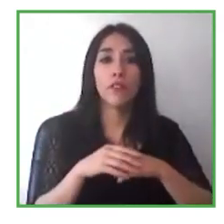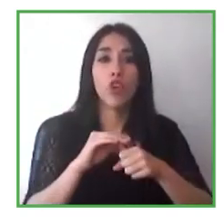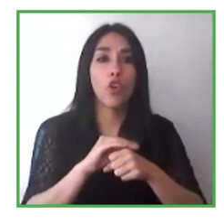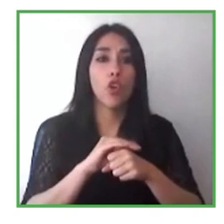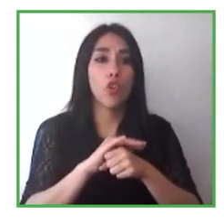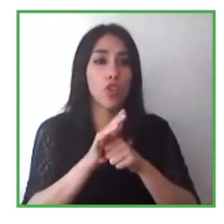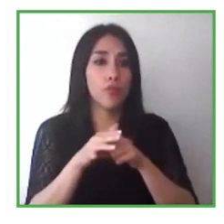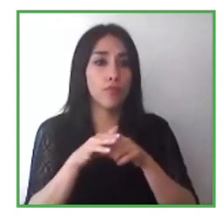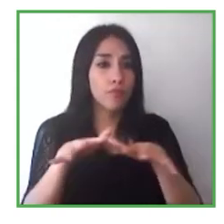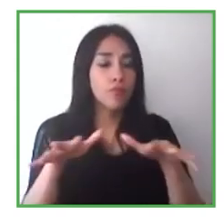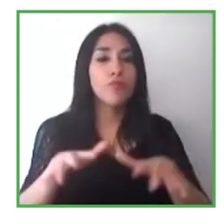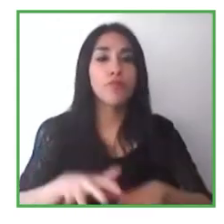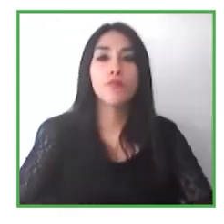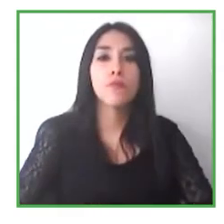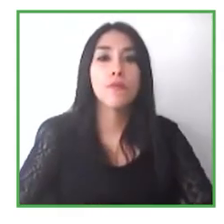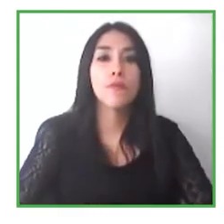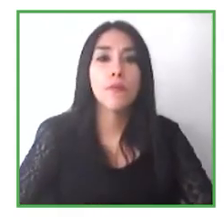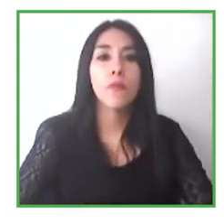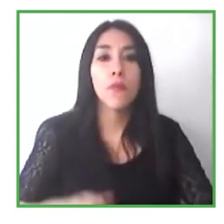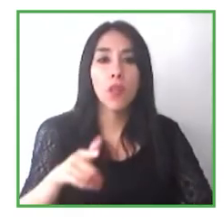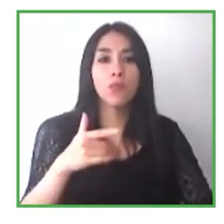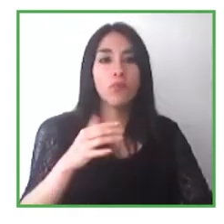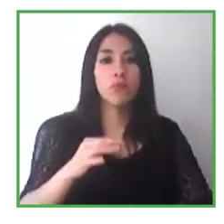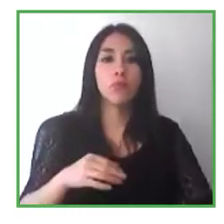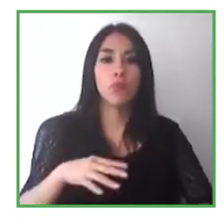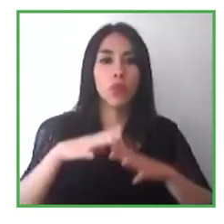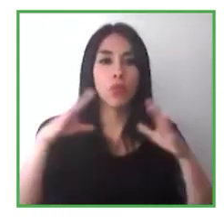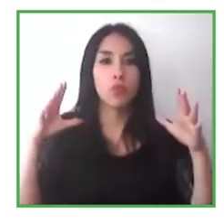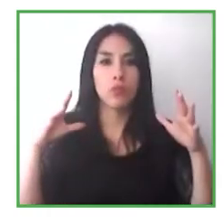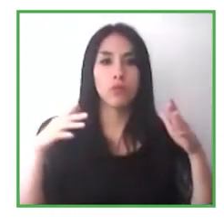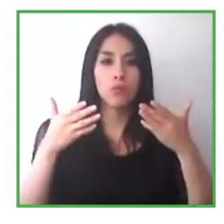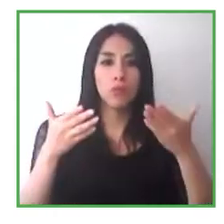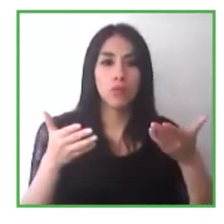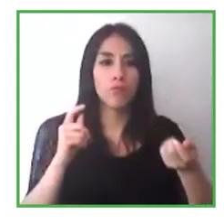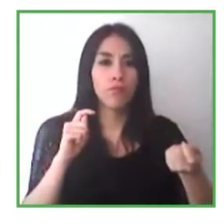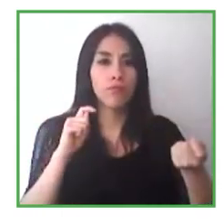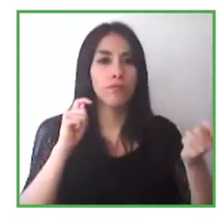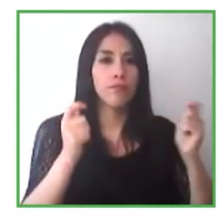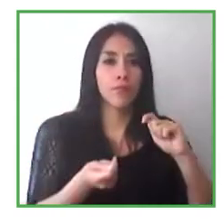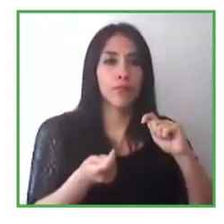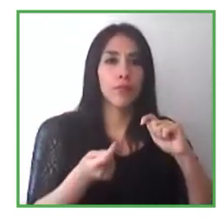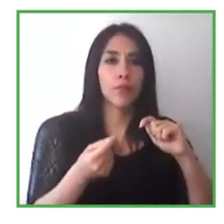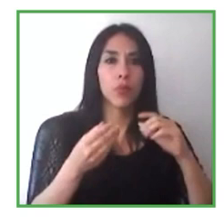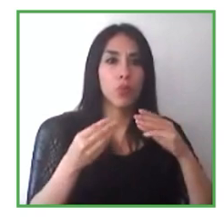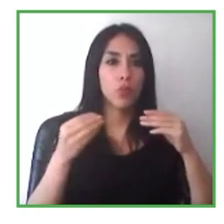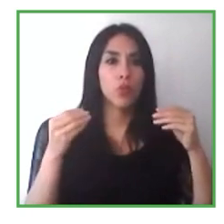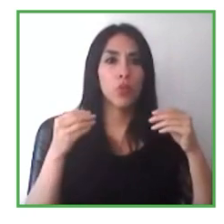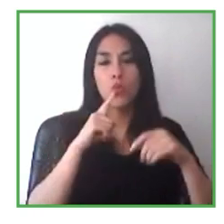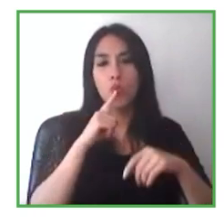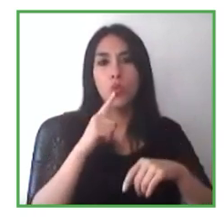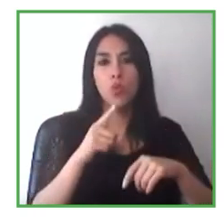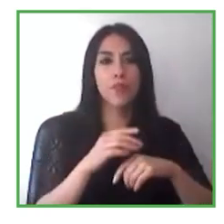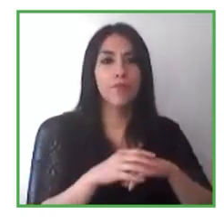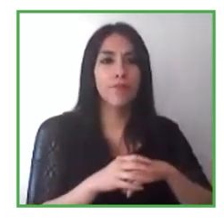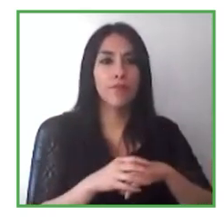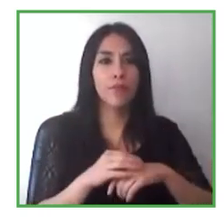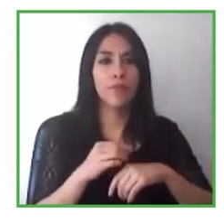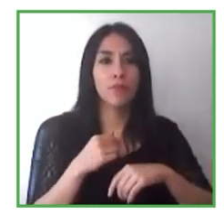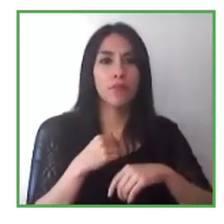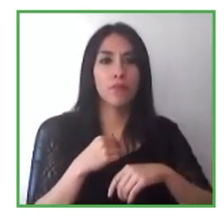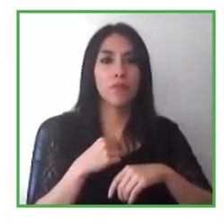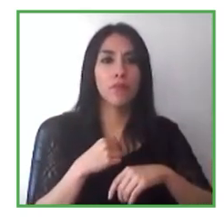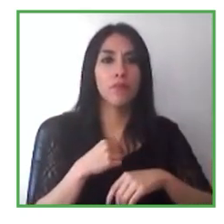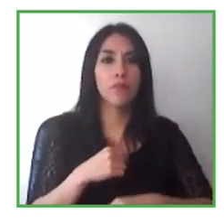ha sido un desafío tremendo para el mundo completo y es un placer decir que desde la perspectiva de Trust for the Americas o